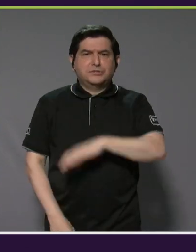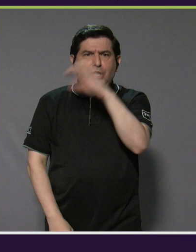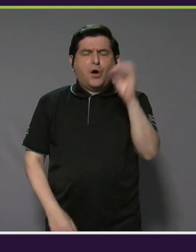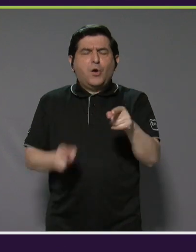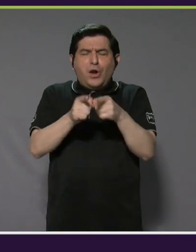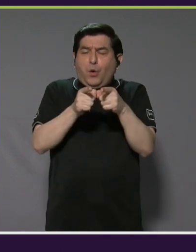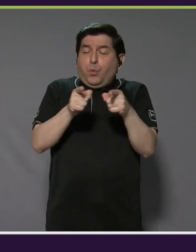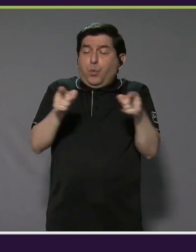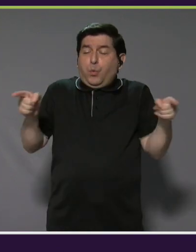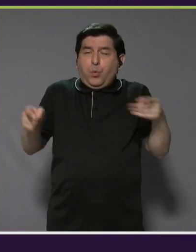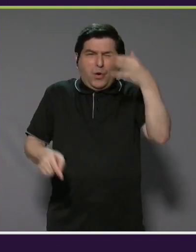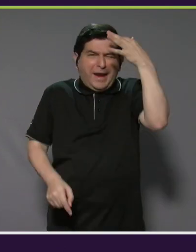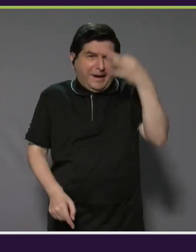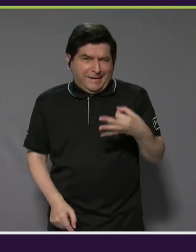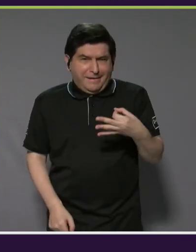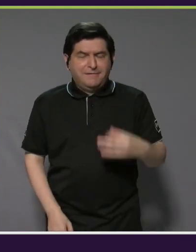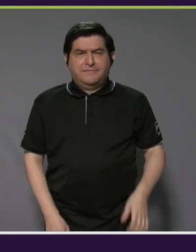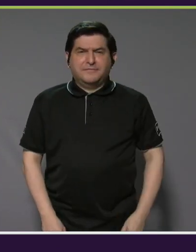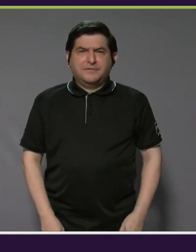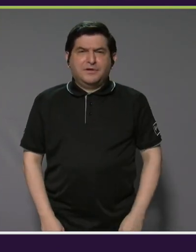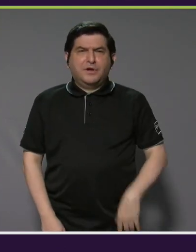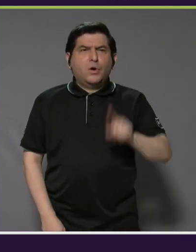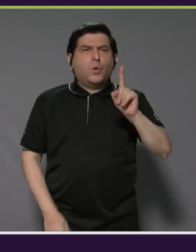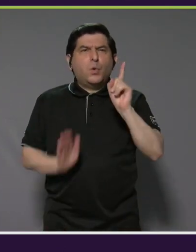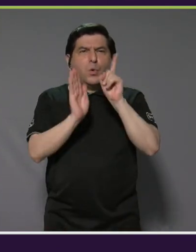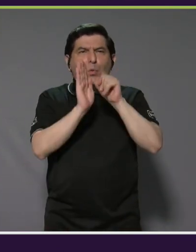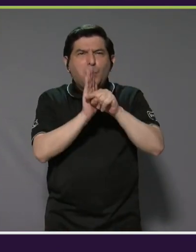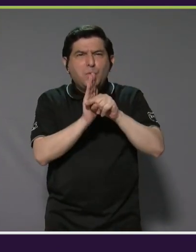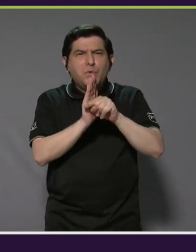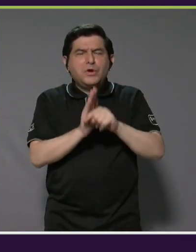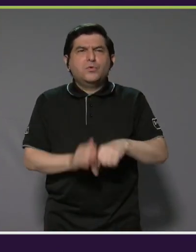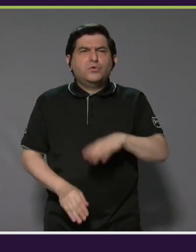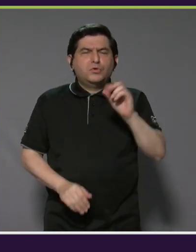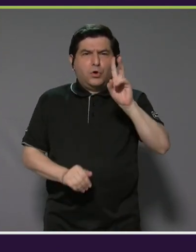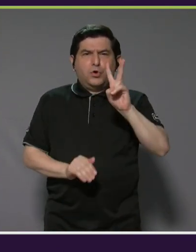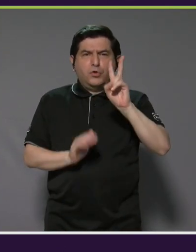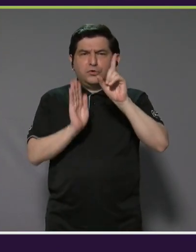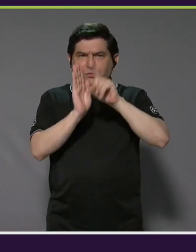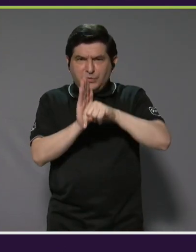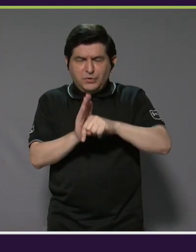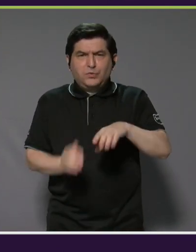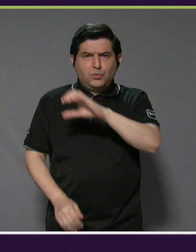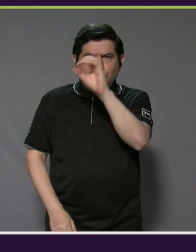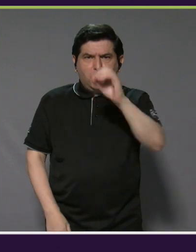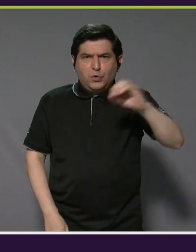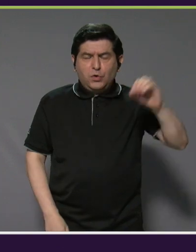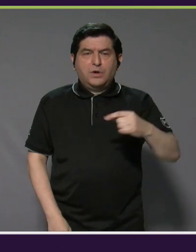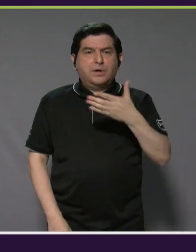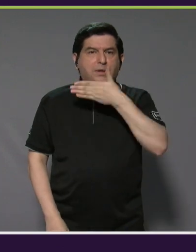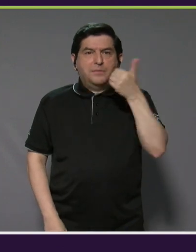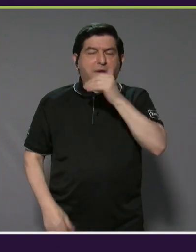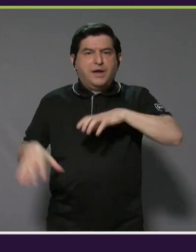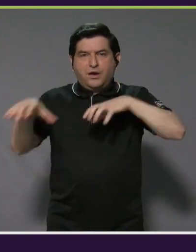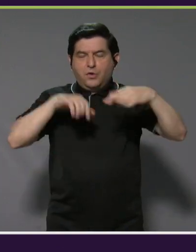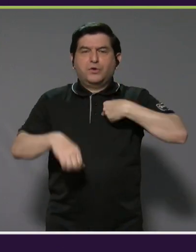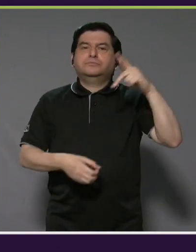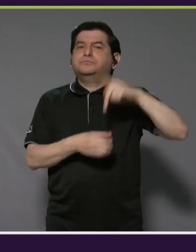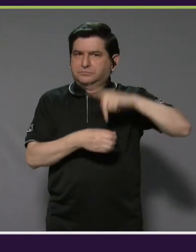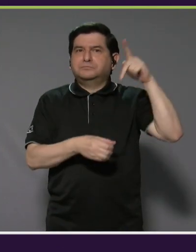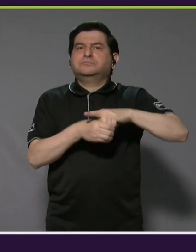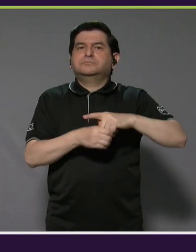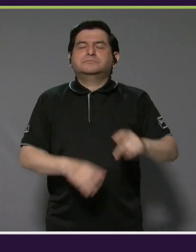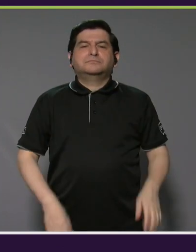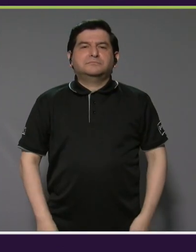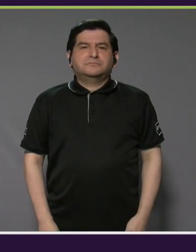larga, no sé, creo que son un minuto y algo, dos minutos de ola. Hasta ahora para mí ha sido uno de los mejores eventos que he participado.